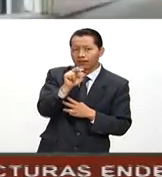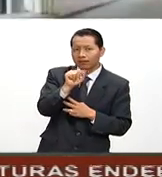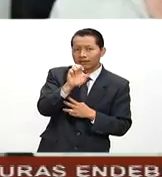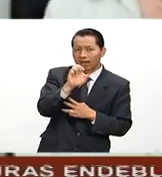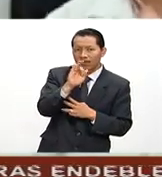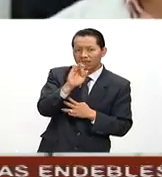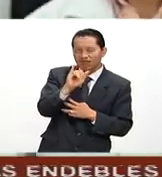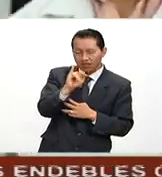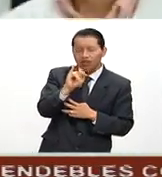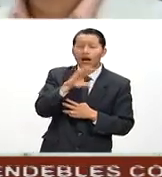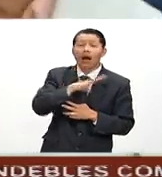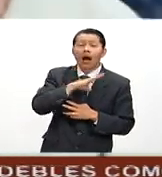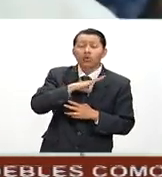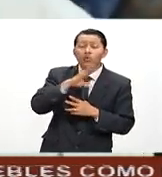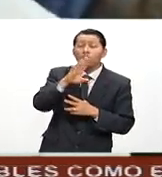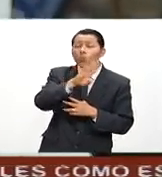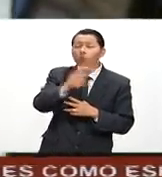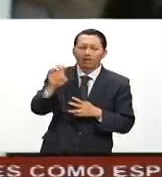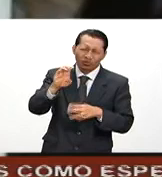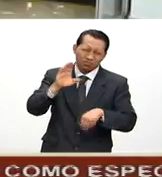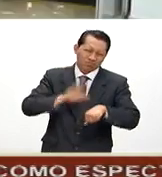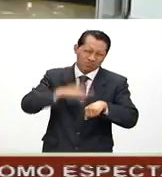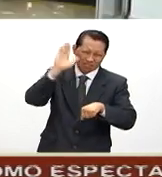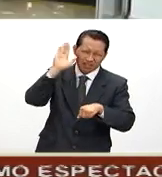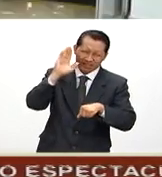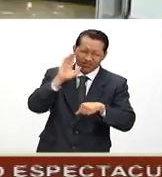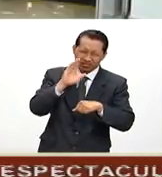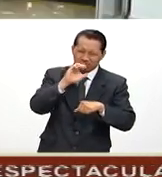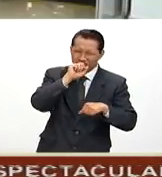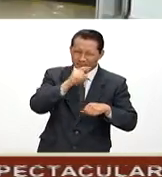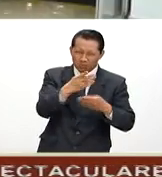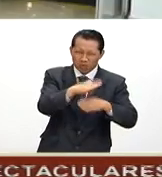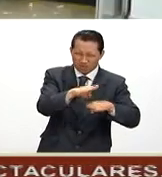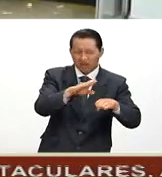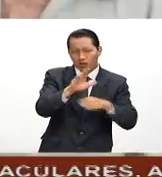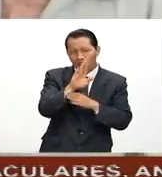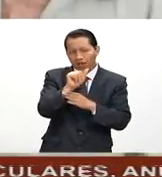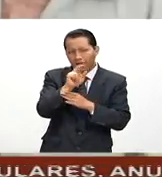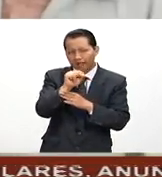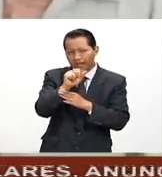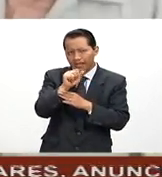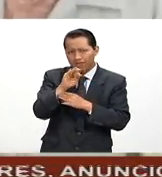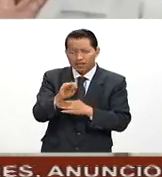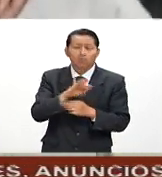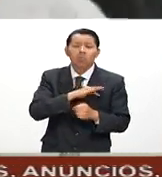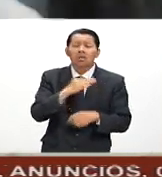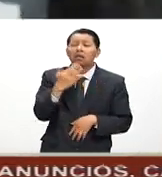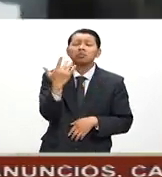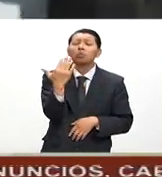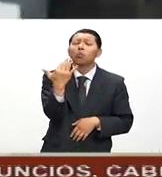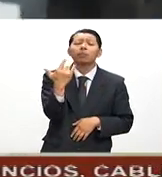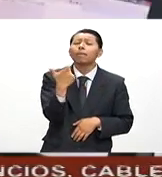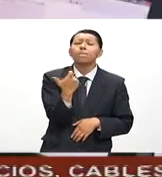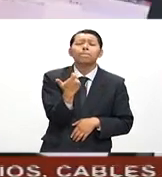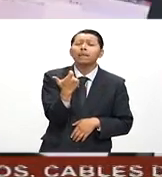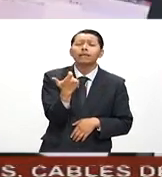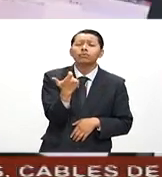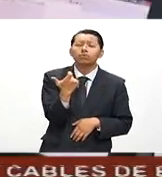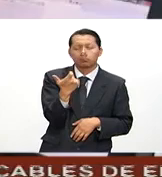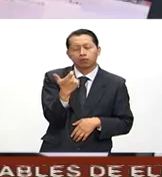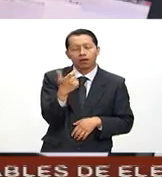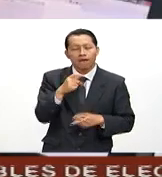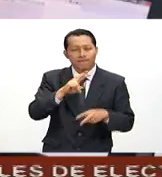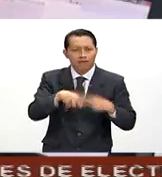428 sucursales en todo el país. Con 50 pesos mínimos, acercarme al quejero y decir que quieren